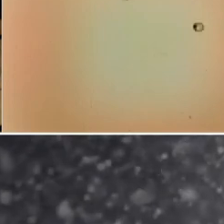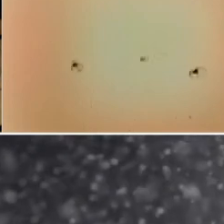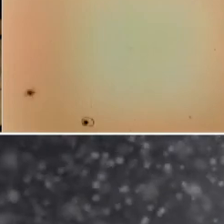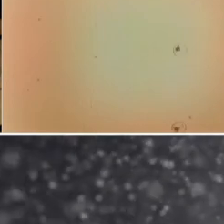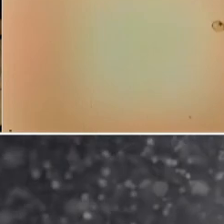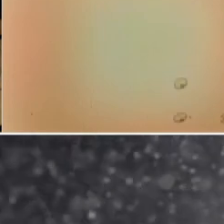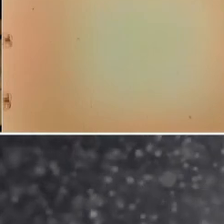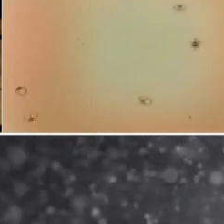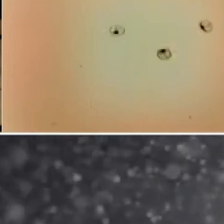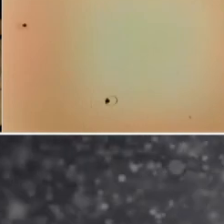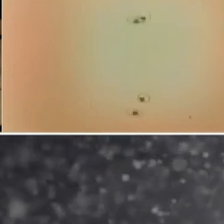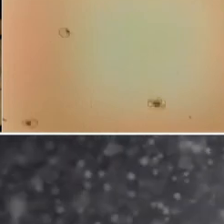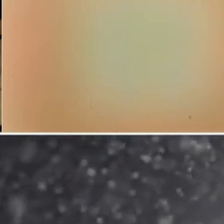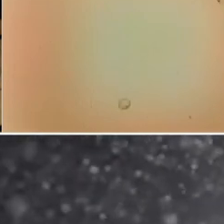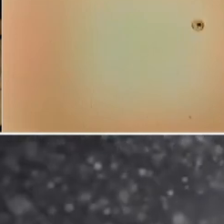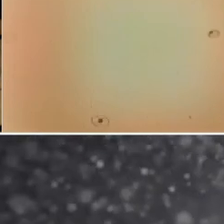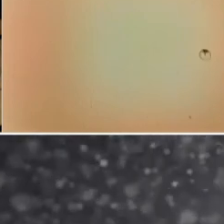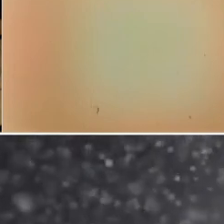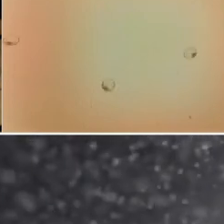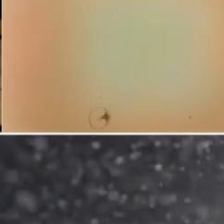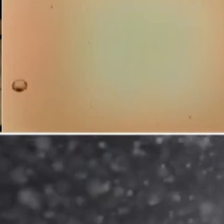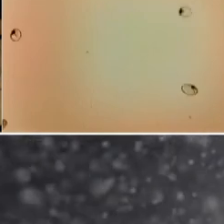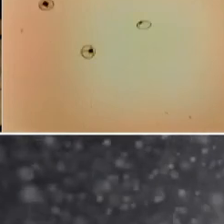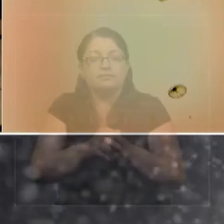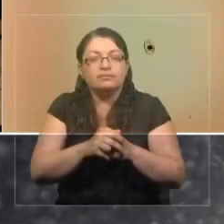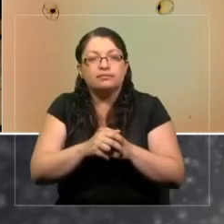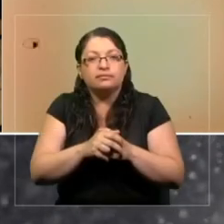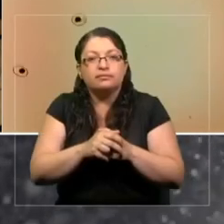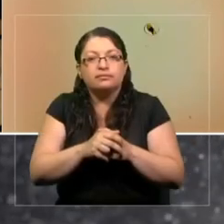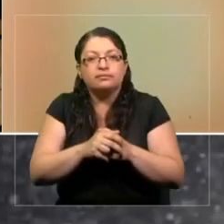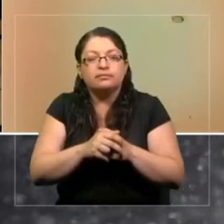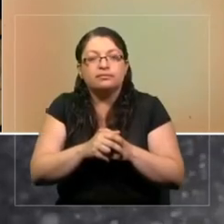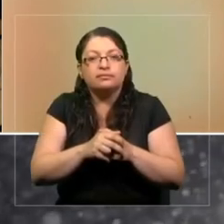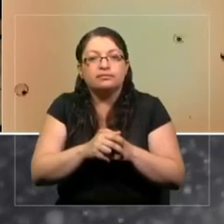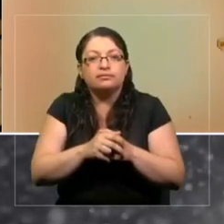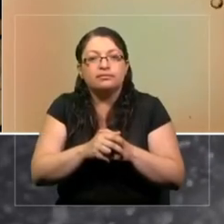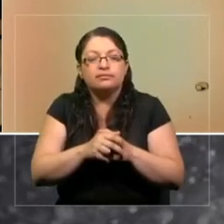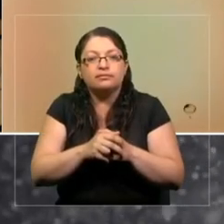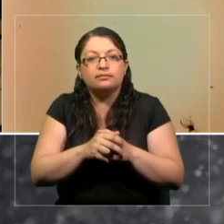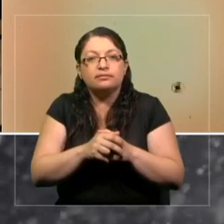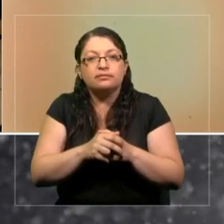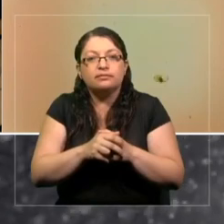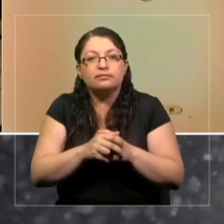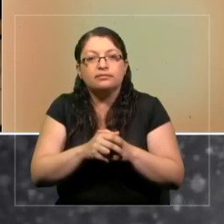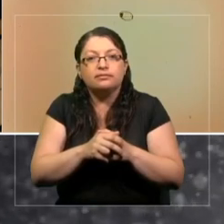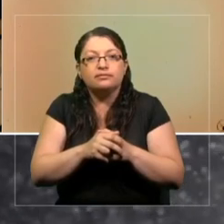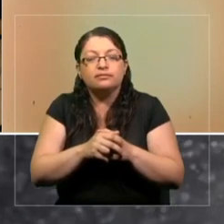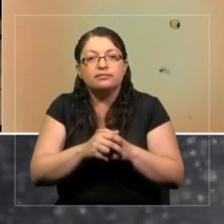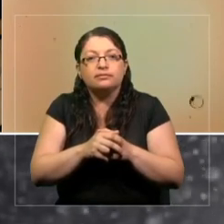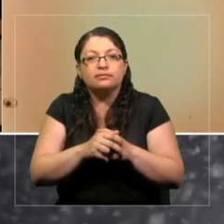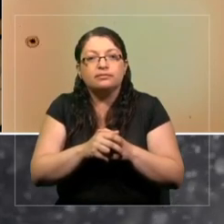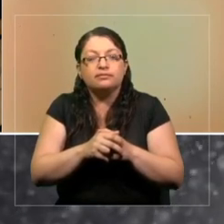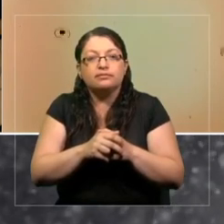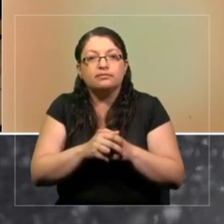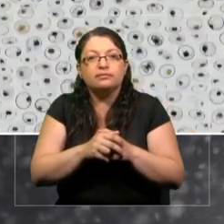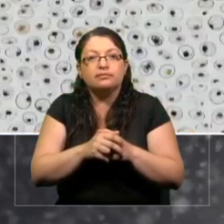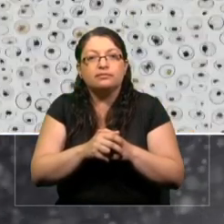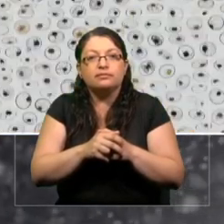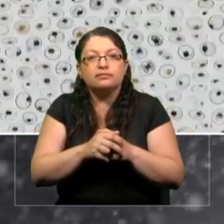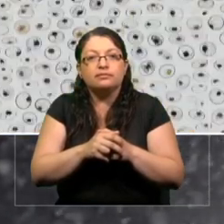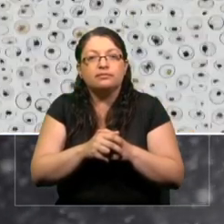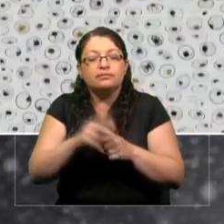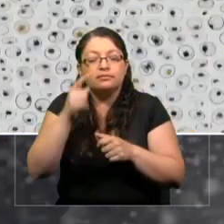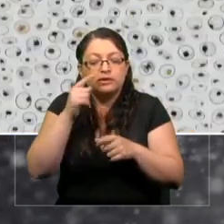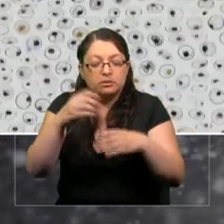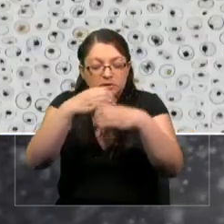y tomar las fotos de todos los organismos. Vemos acá cómo funciona a través del plantoscopio y al final